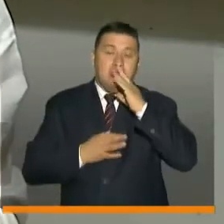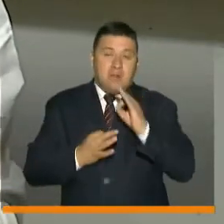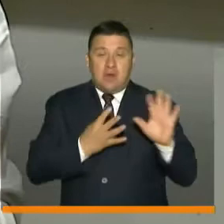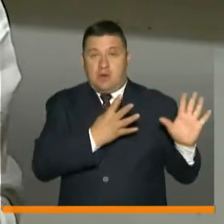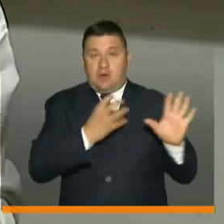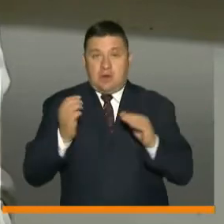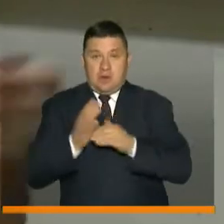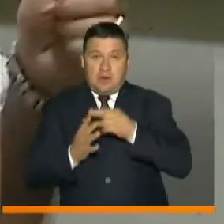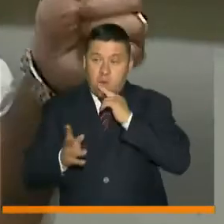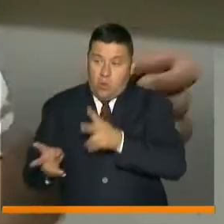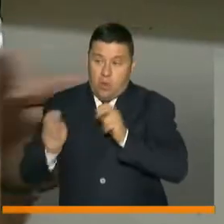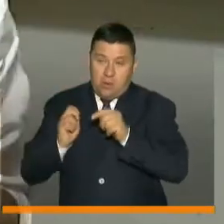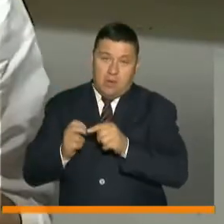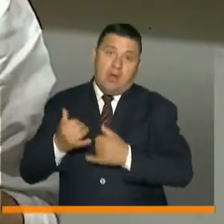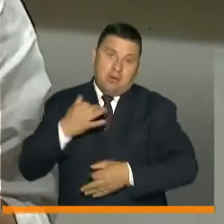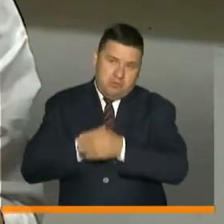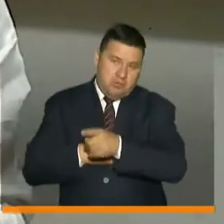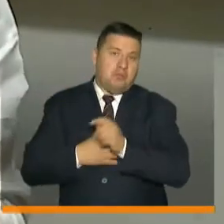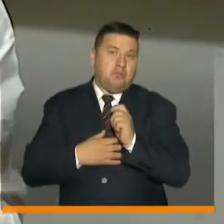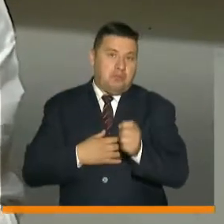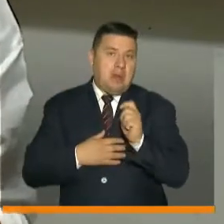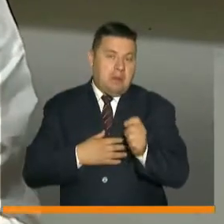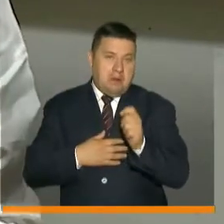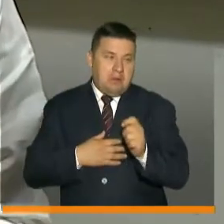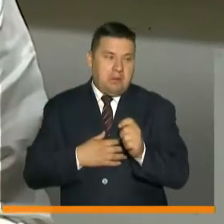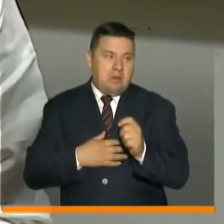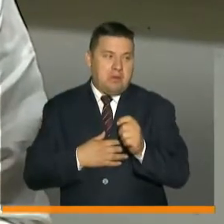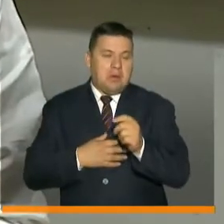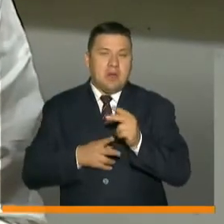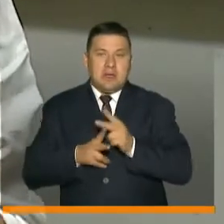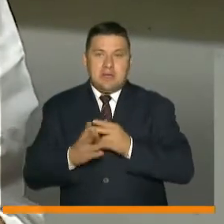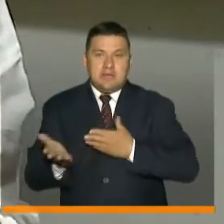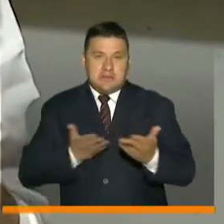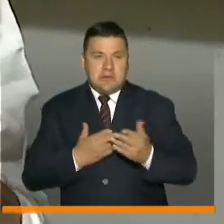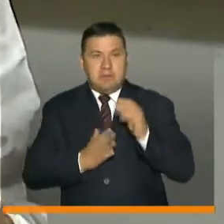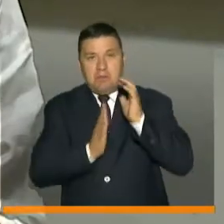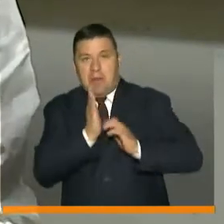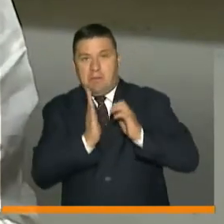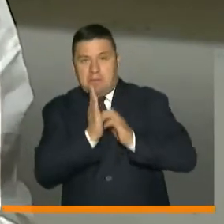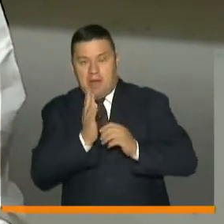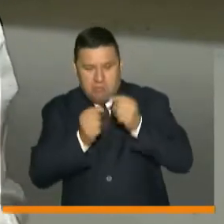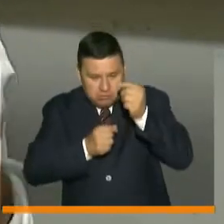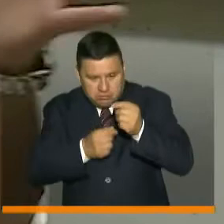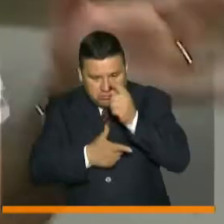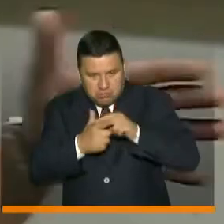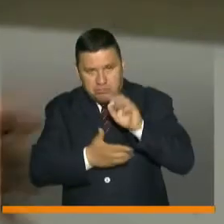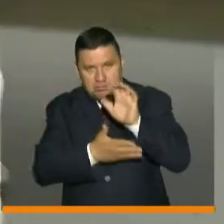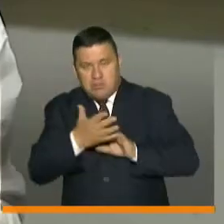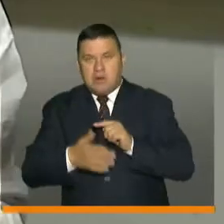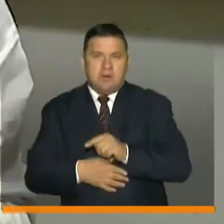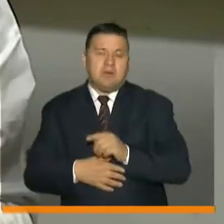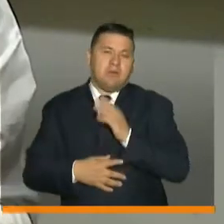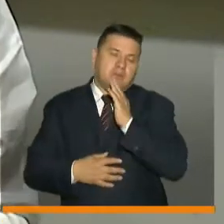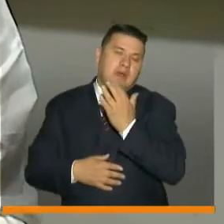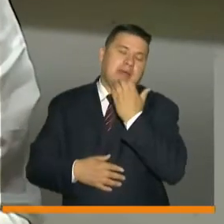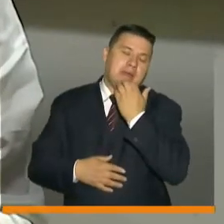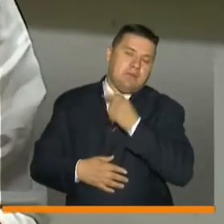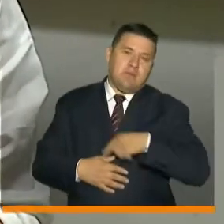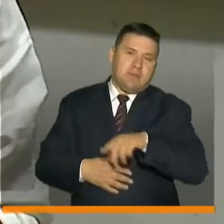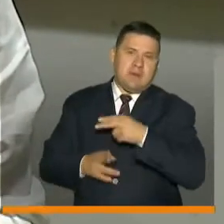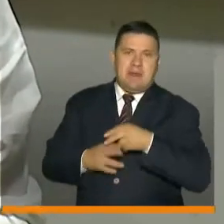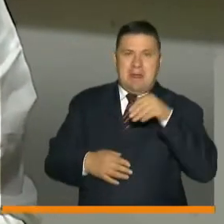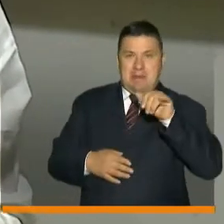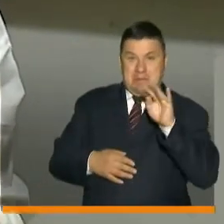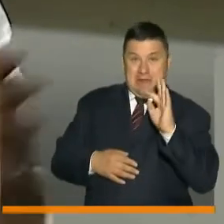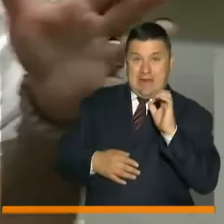900 mil pesos, que ellos van a pagar o que el prestador del servicio les va a financiar, pero aquí en el caso, por ejemplo, de